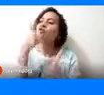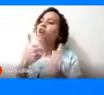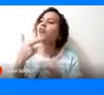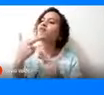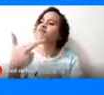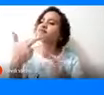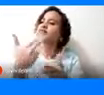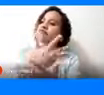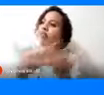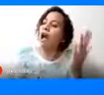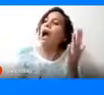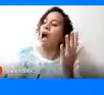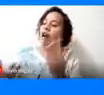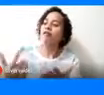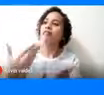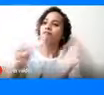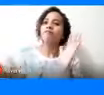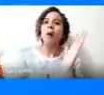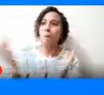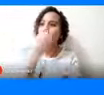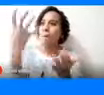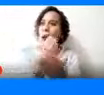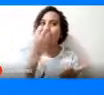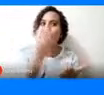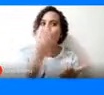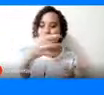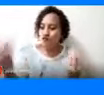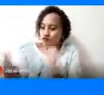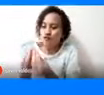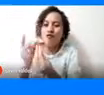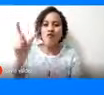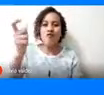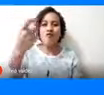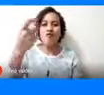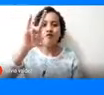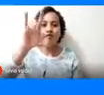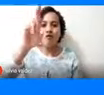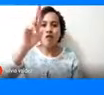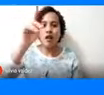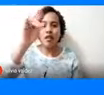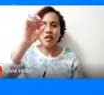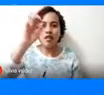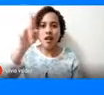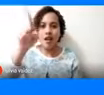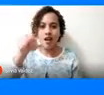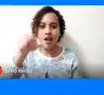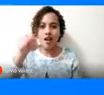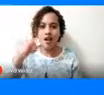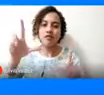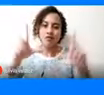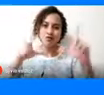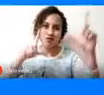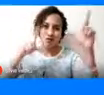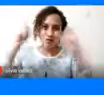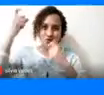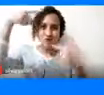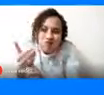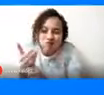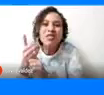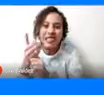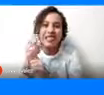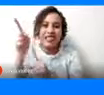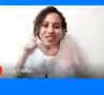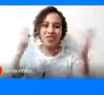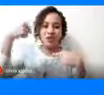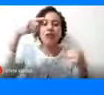que ha obtenido con sus grupos de guardianes del turismo y nos muestra y visibilice todas